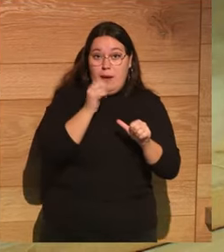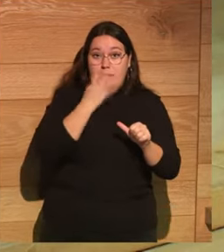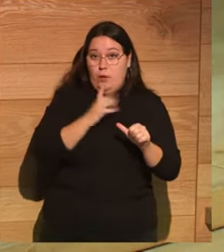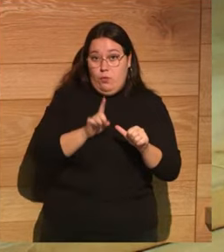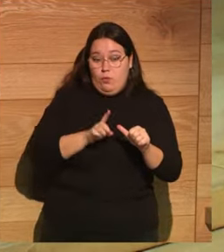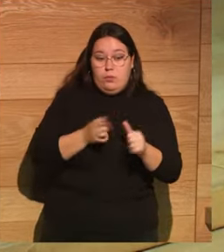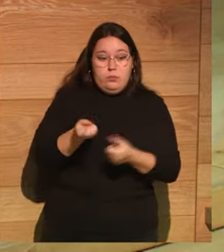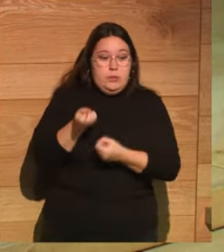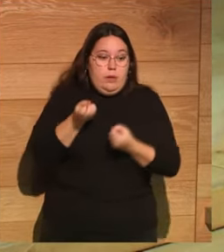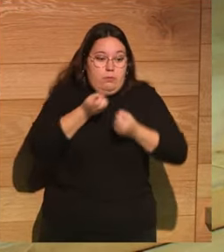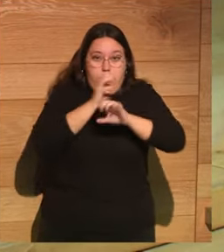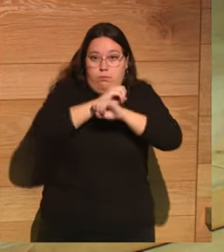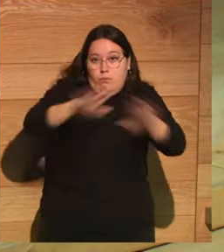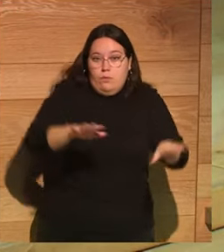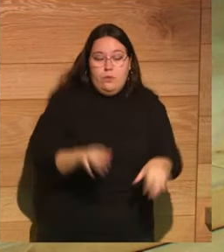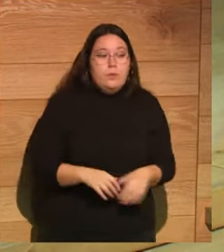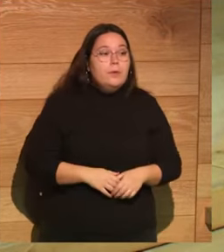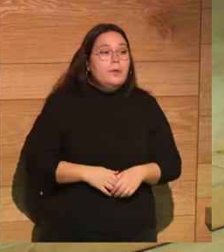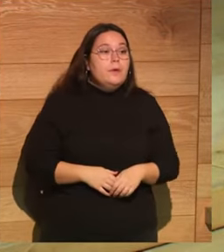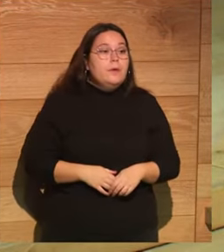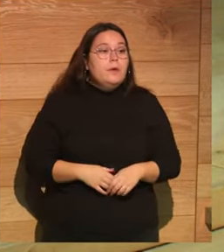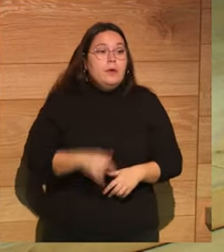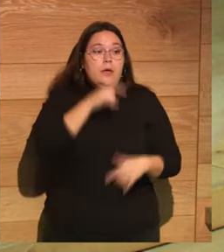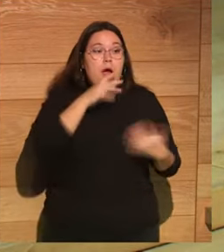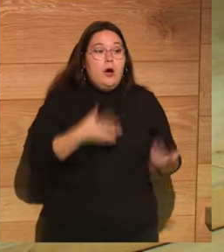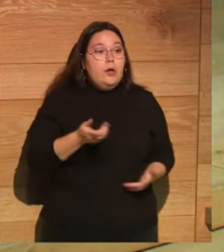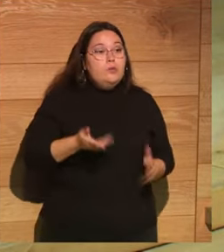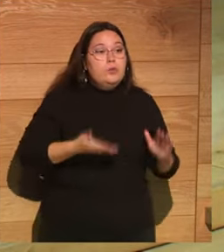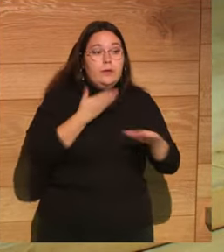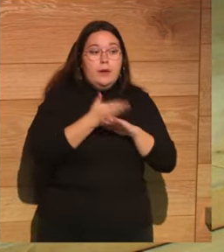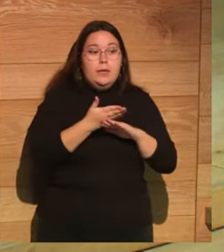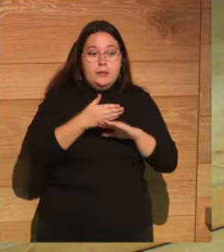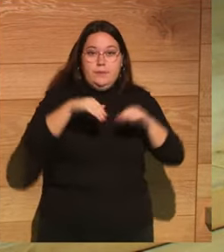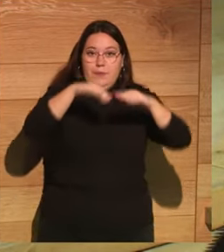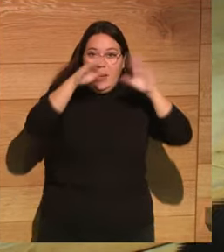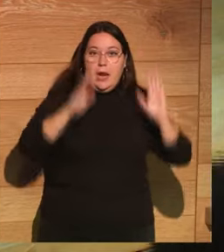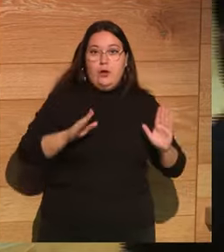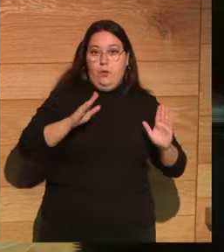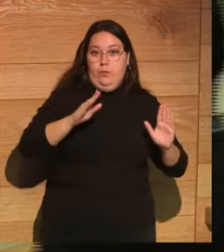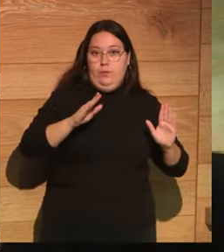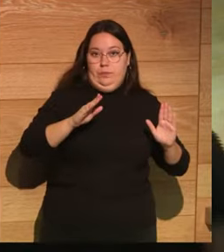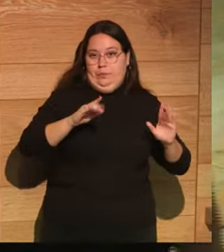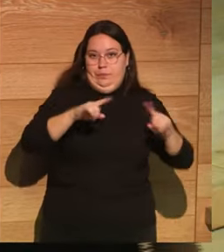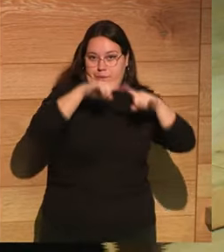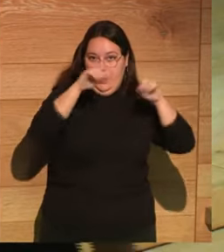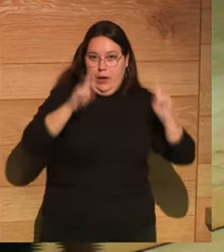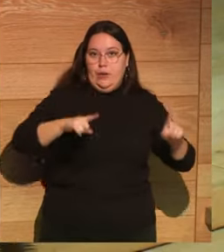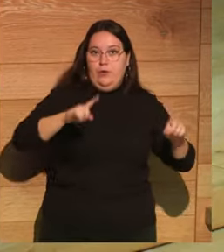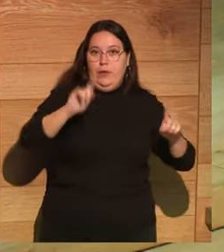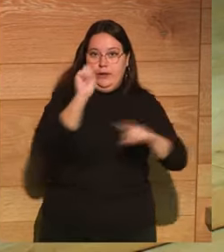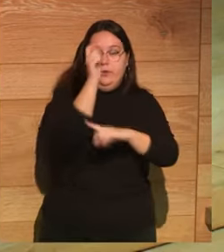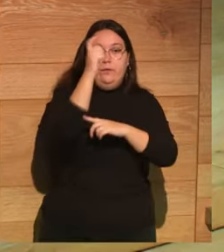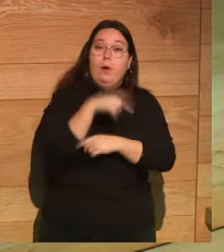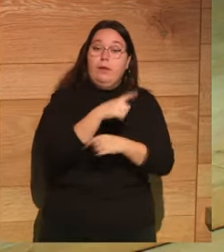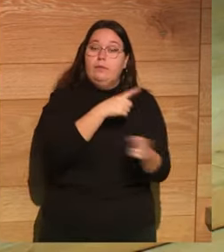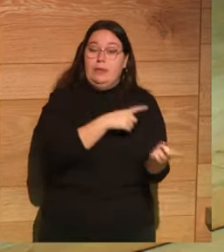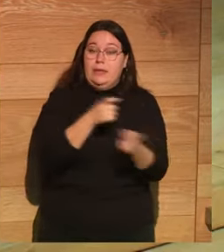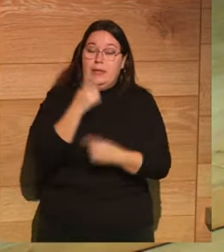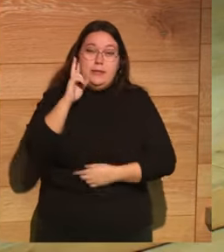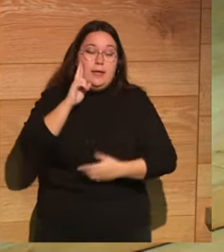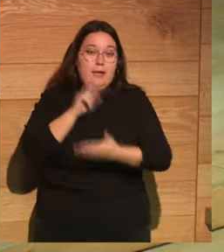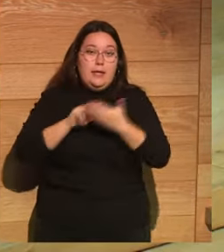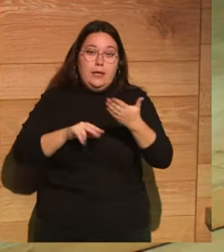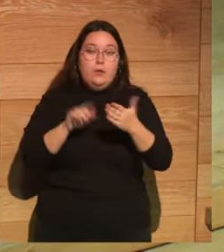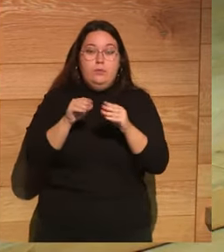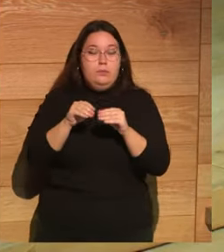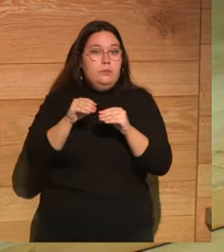cuando la información circulaba mucho más fácilmente, que si hoy en día te vas al Arco del Triunfo, en mitad de París, vas a ir a batallas que tú has leído en tus